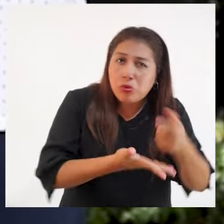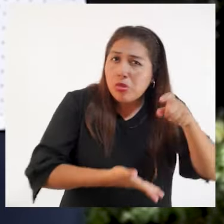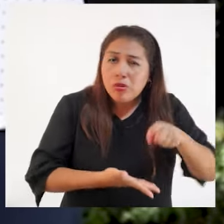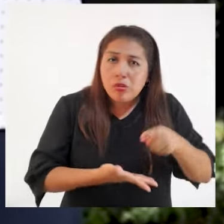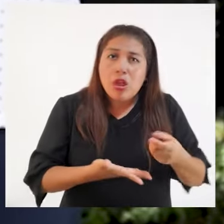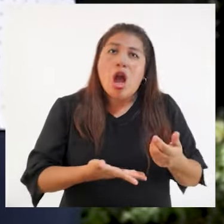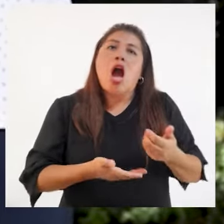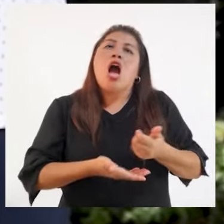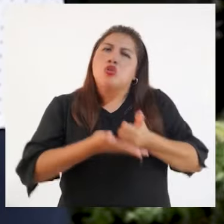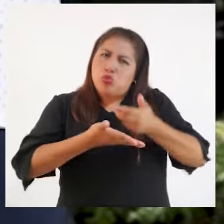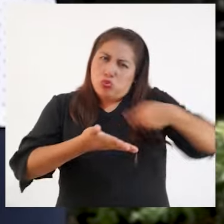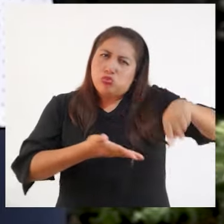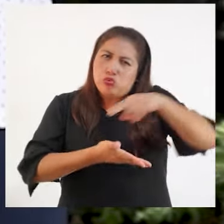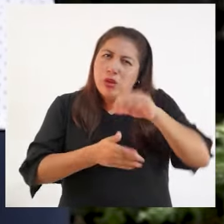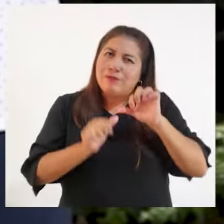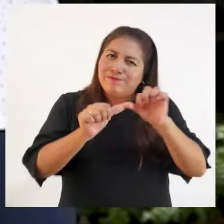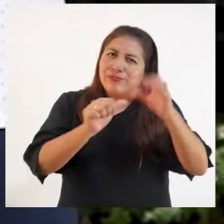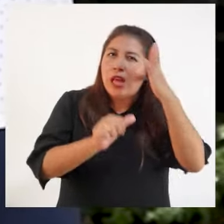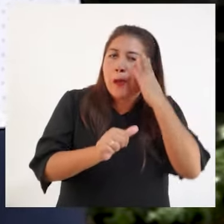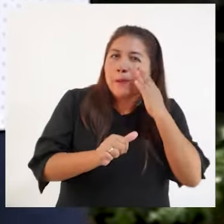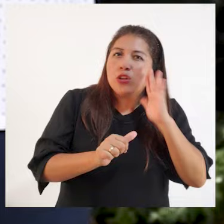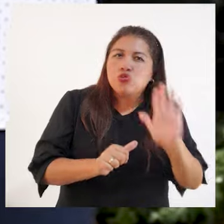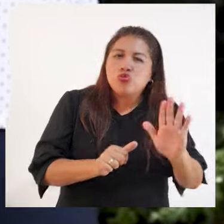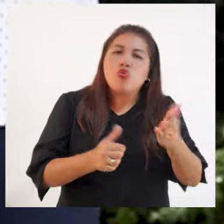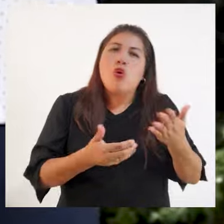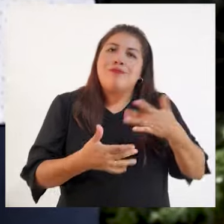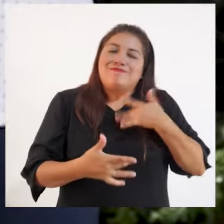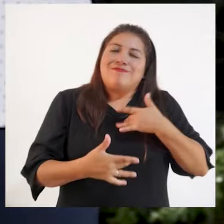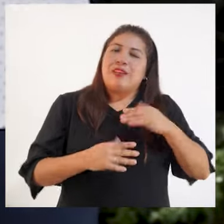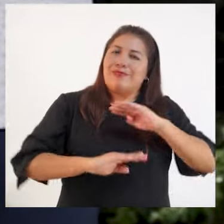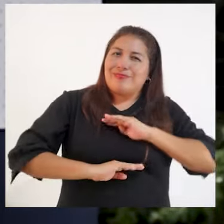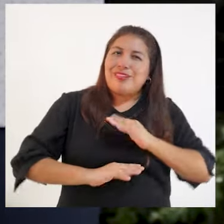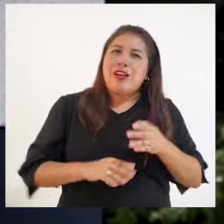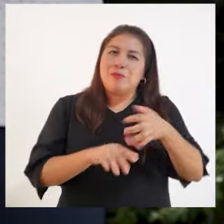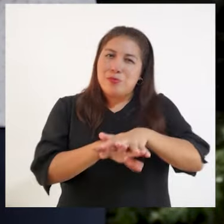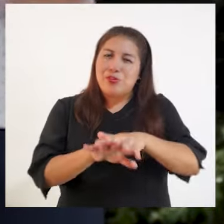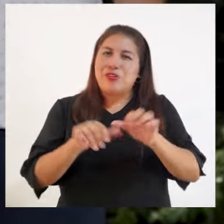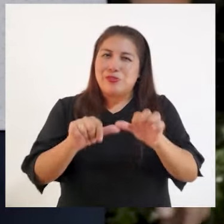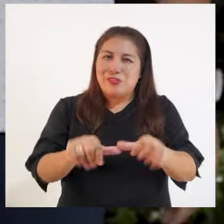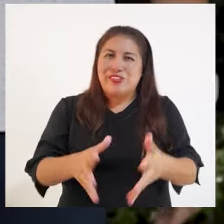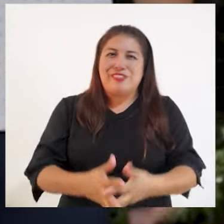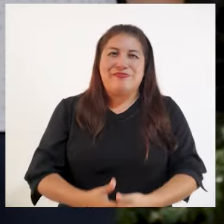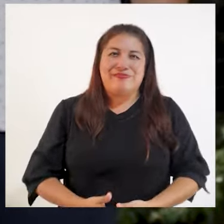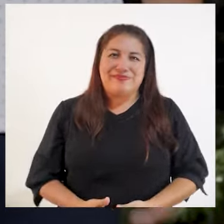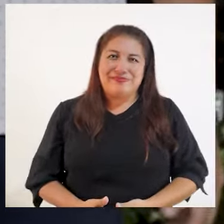lo requieren y ayúdanos a mejorar su experiencia en las aulas. Tú también ponte en Modo Inclusión.